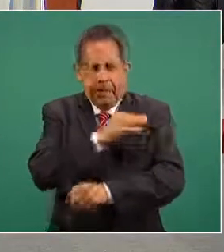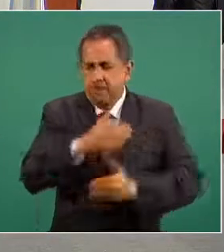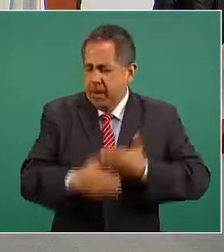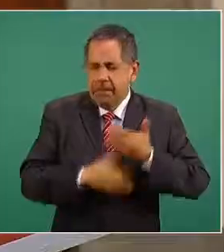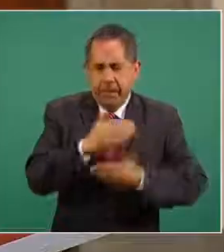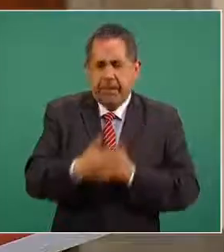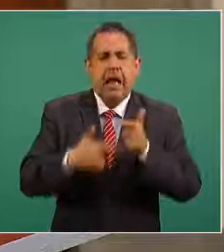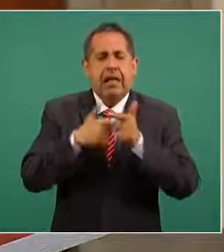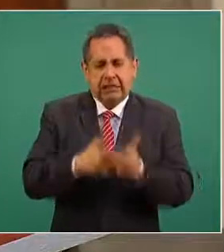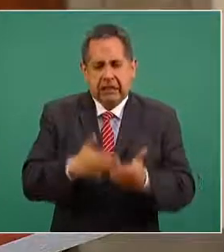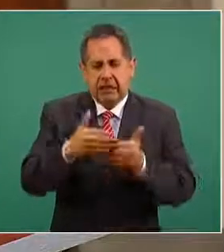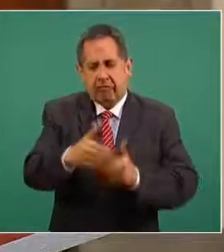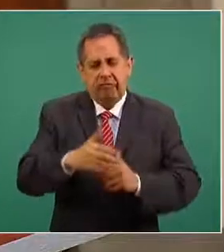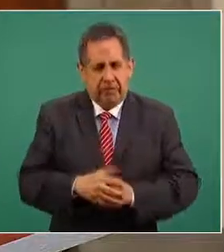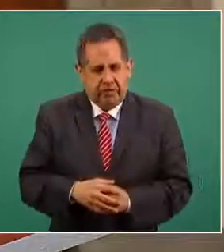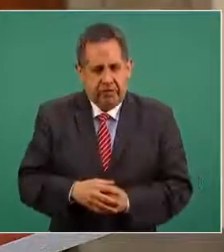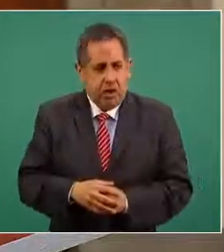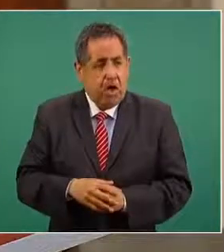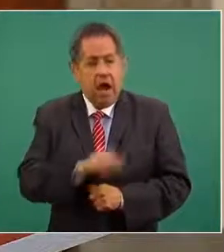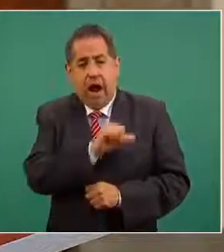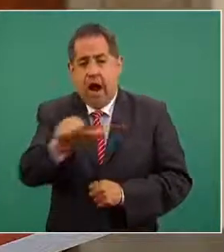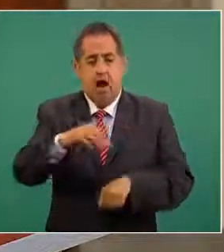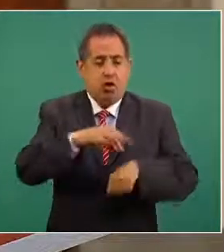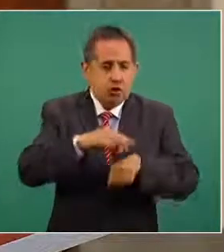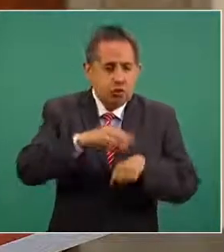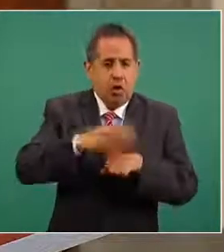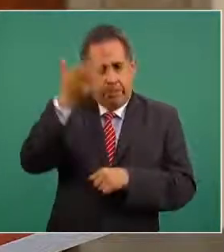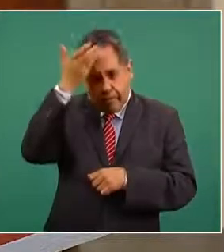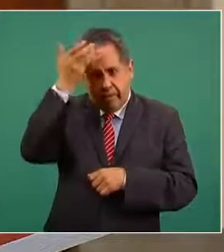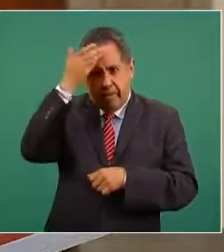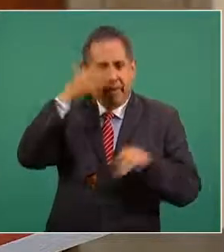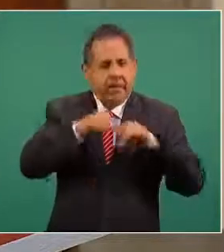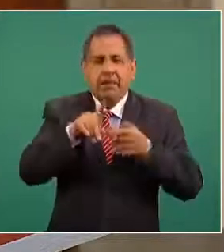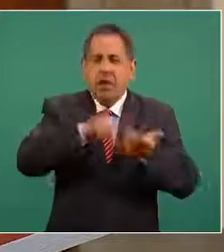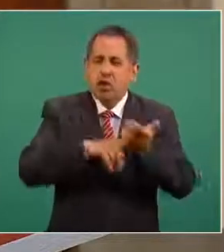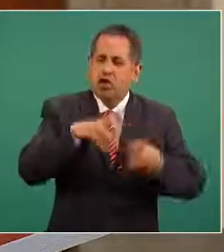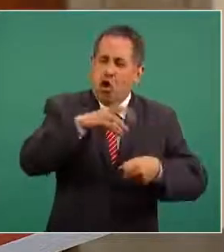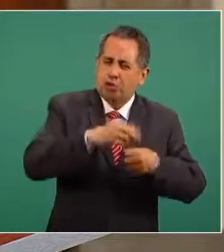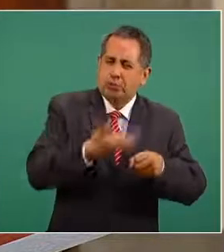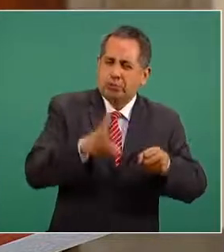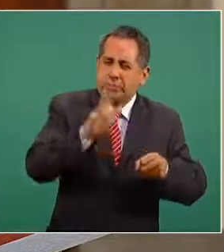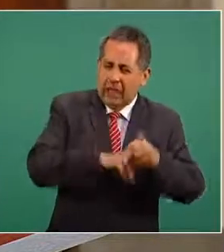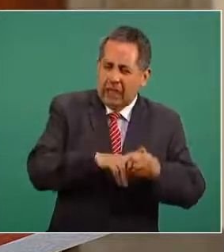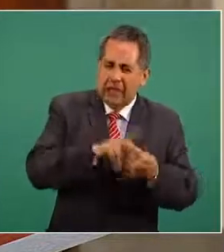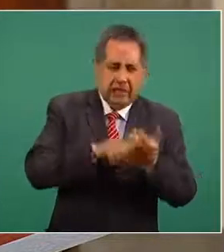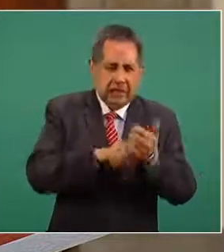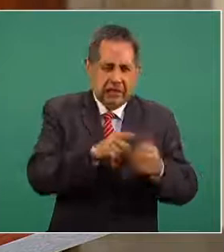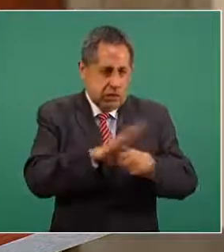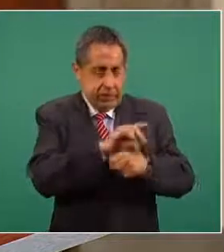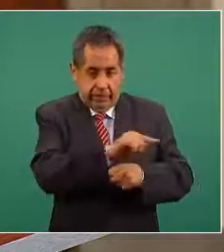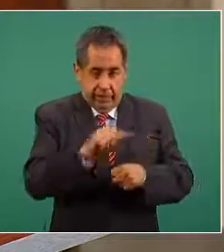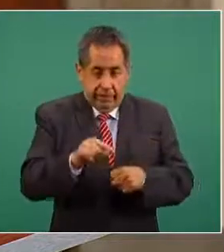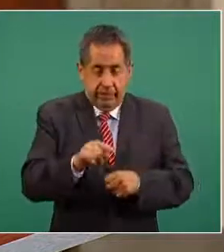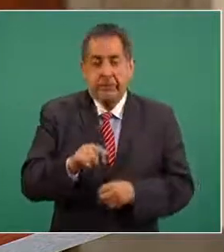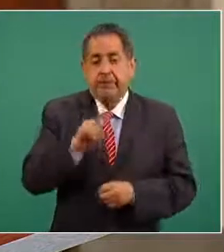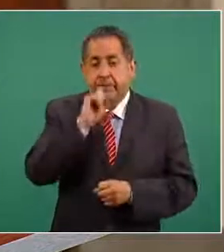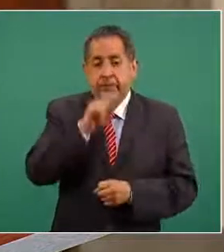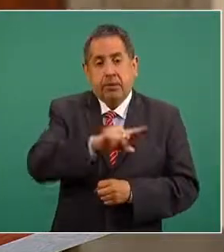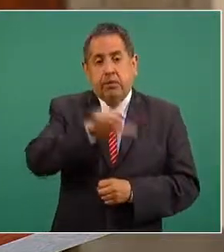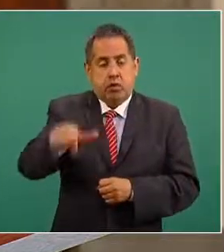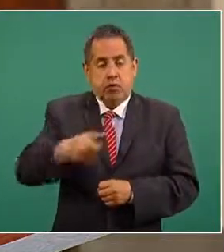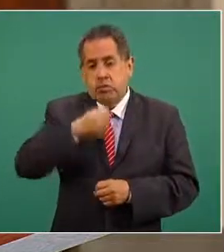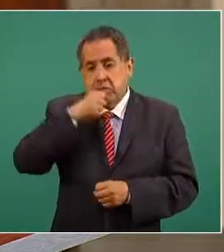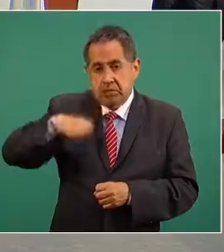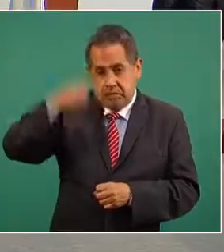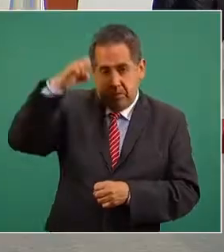a seguir adelante los médicos las enfermeras trabajadores de la salud de los hospitales COVID y luego adultos